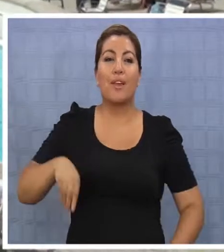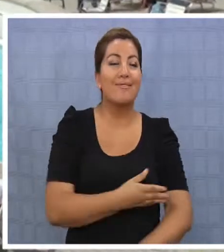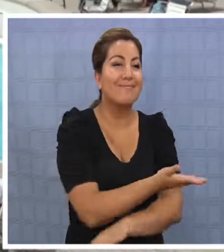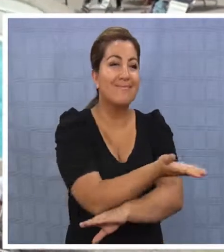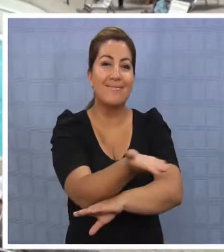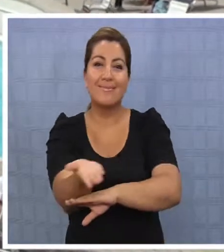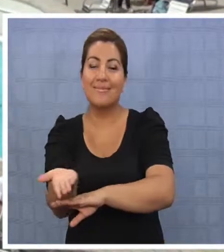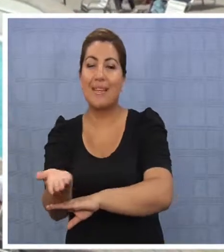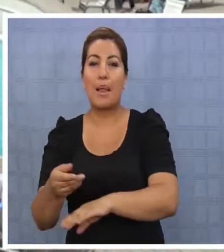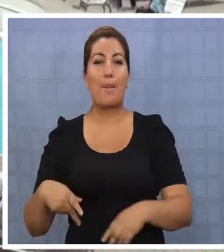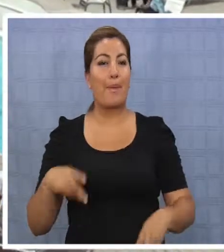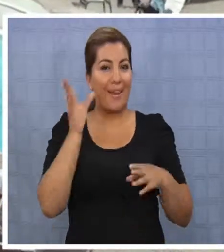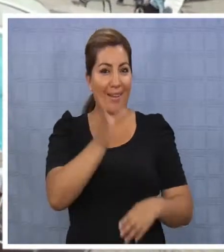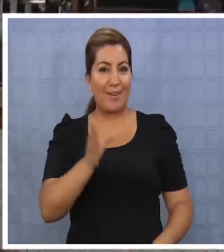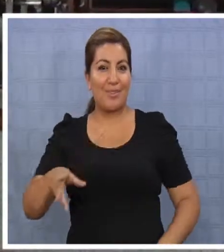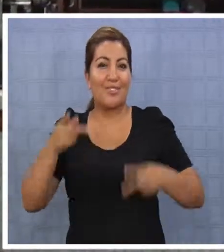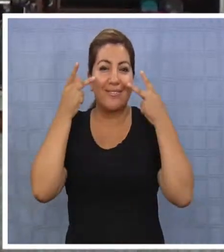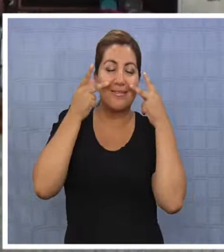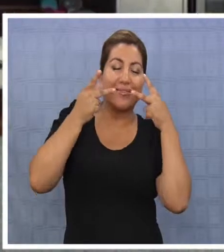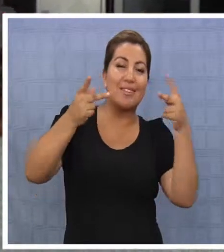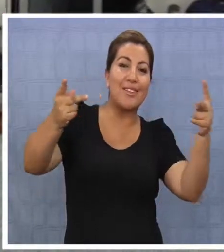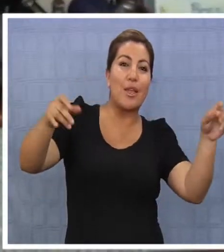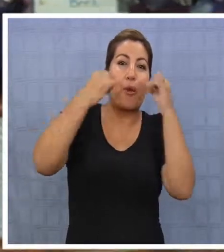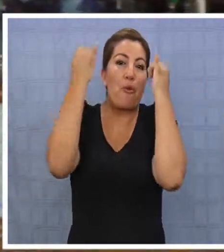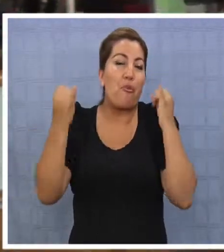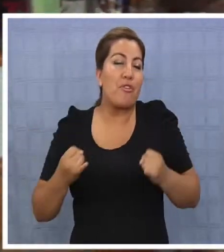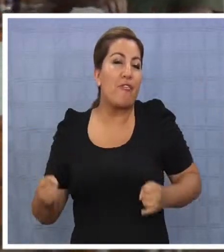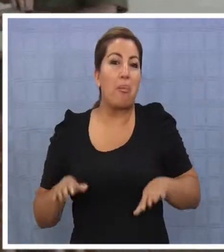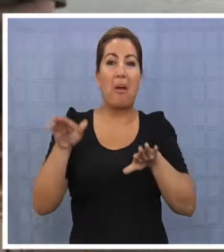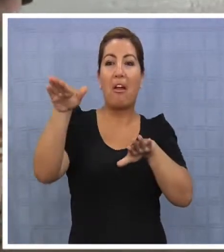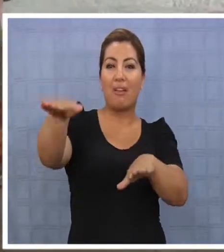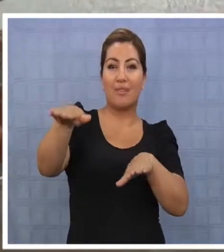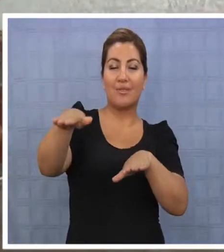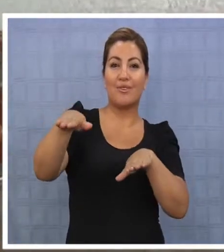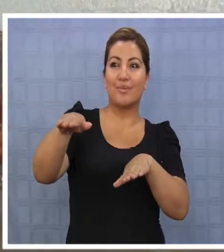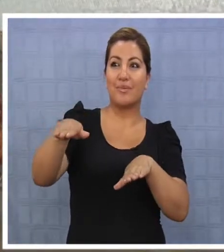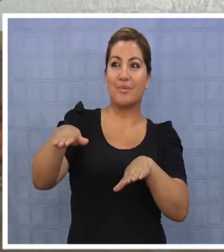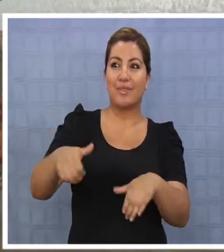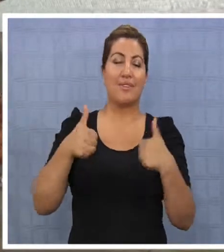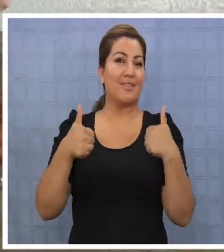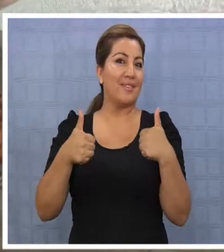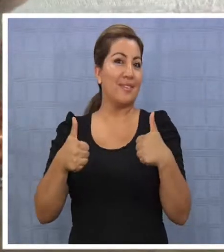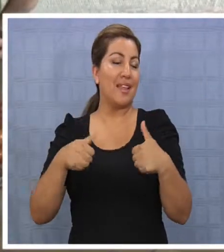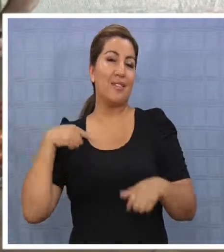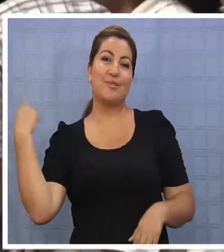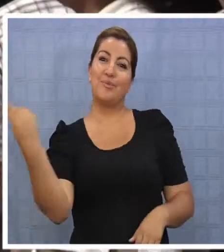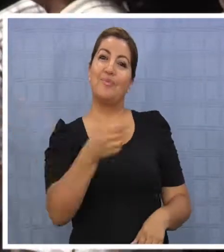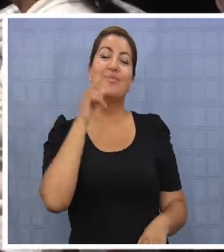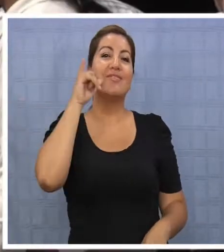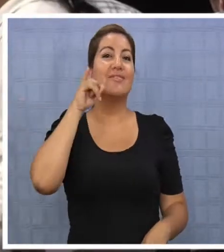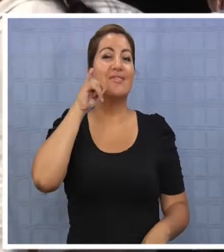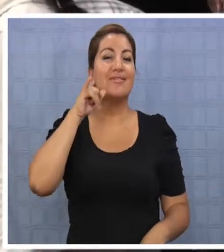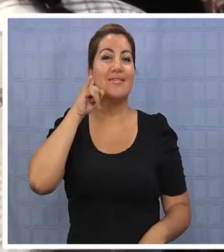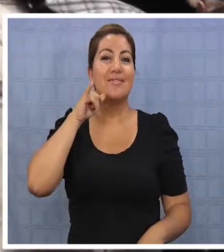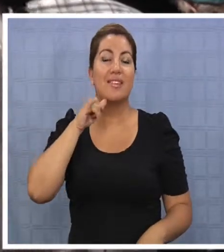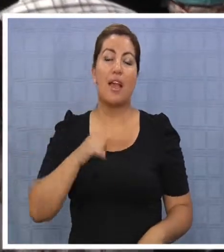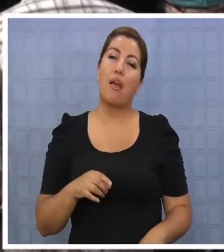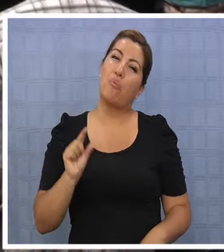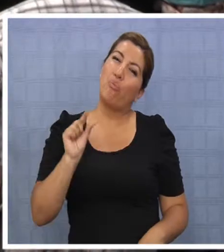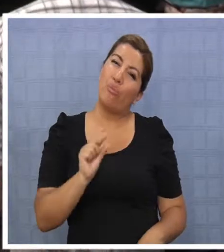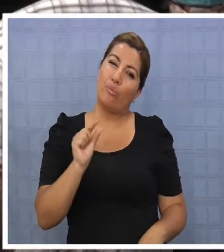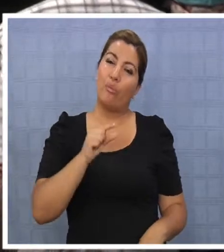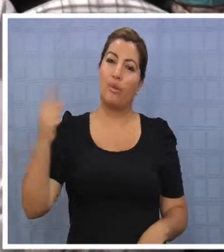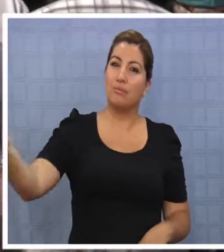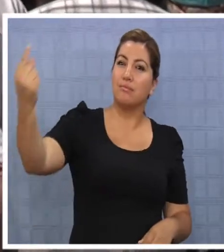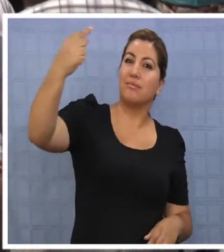servicios como para quienes viajan, ya que esta forma de pasear es cómoda y deja buenos dividendos. Nuestra ciudad, a pesar de